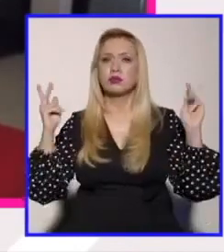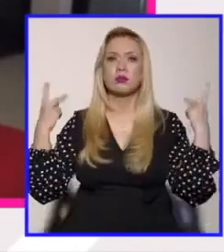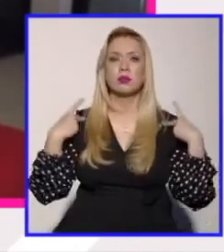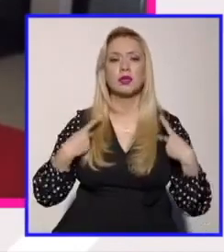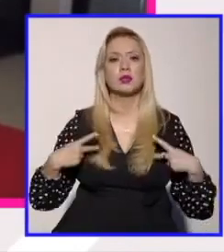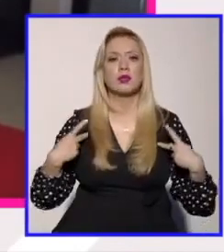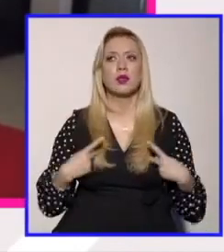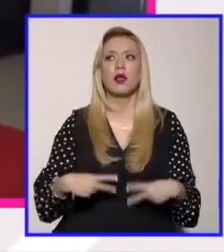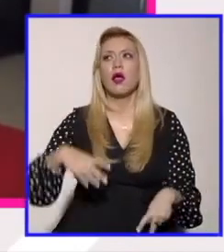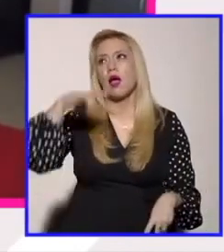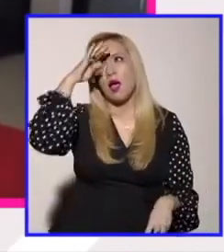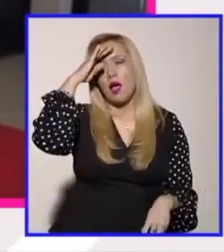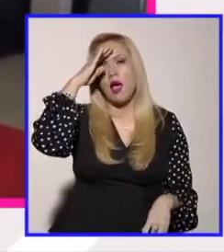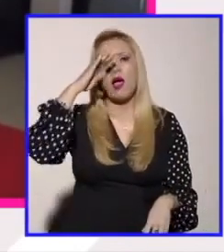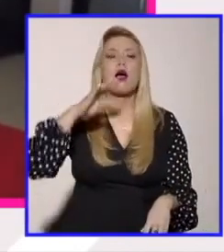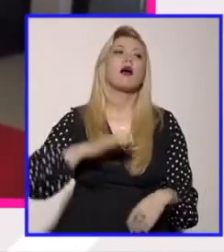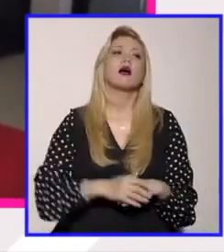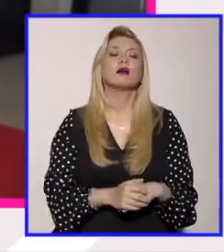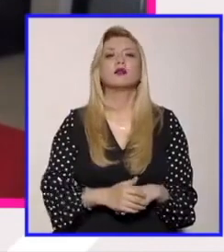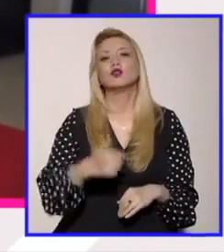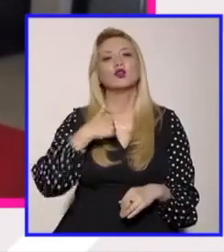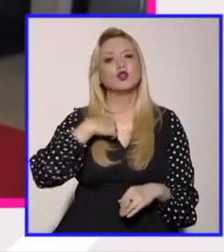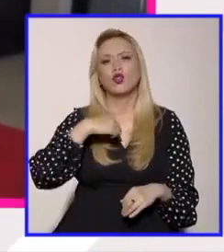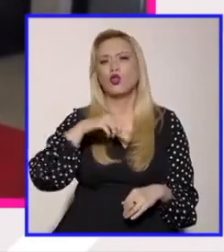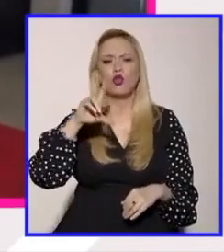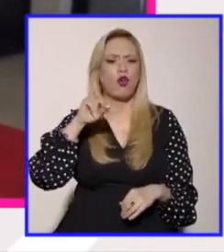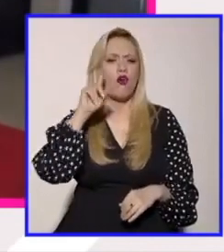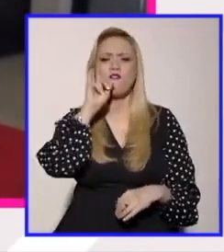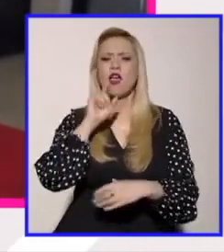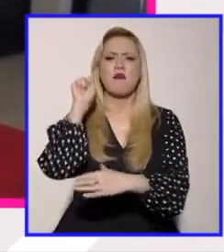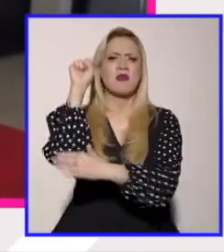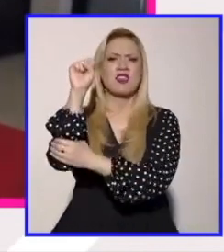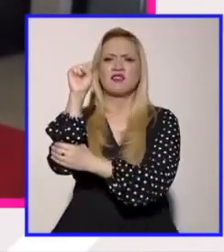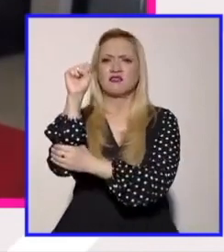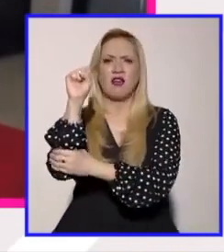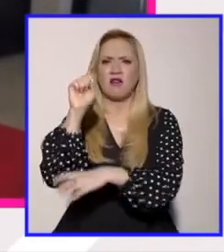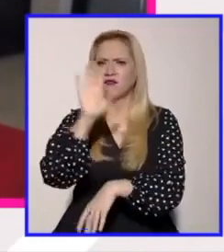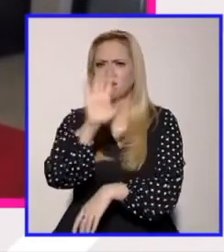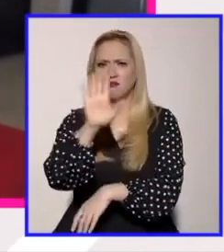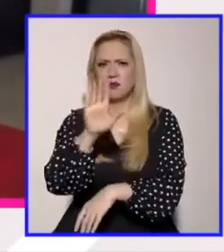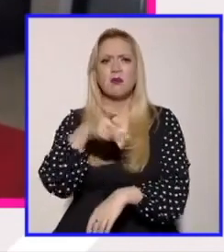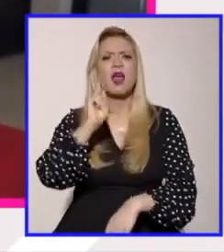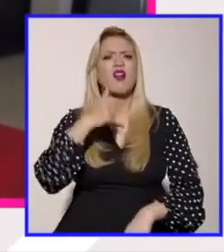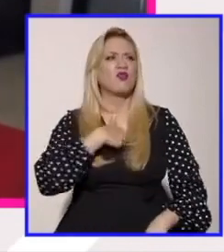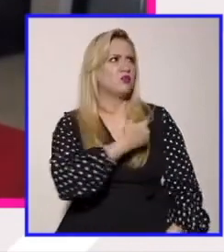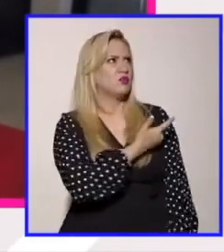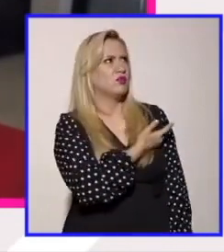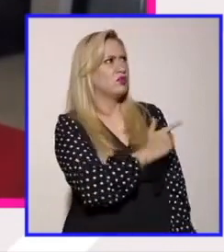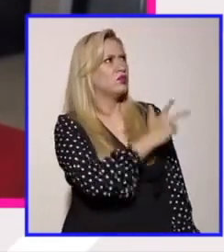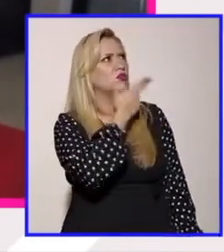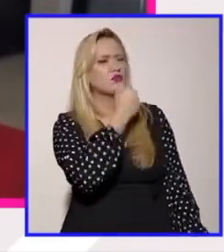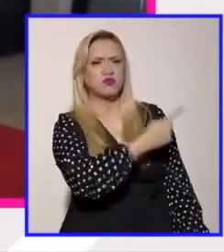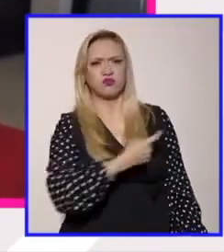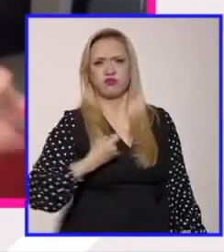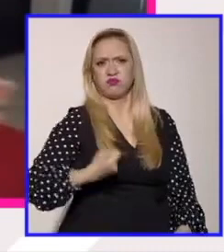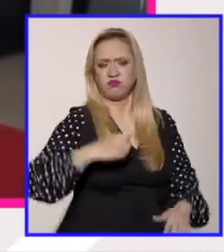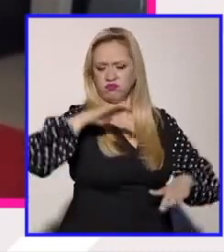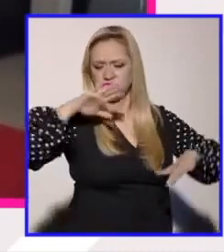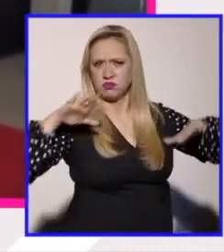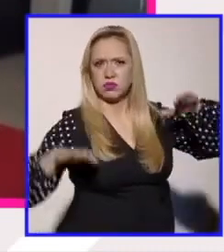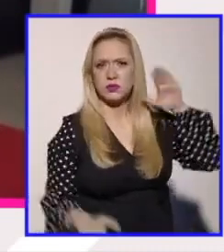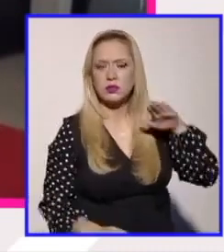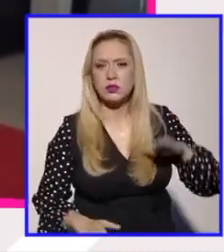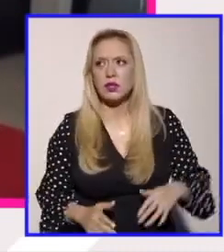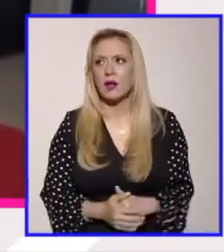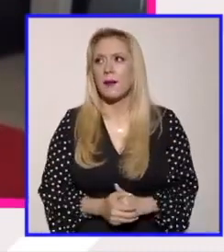posicionan como ahora antipatriarcales dicen yo no soy feminista yo soy antipatriarcal que honestamente desde el cómo se describe